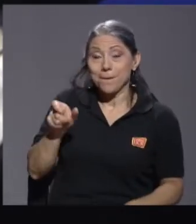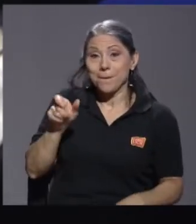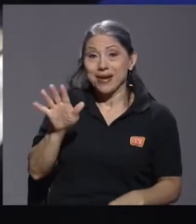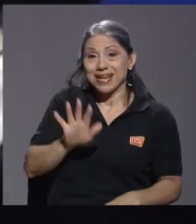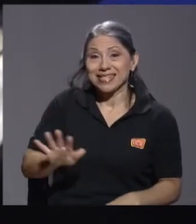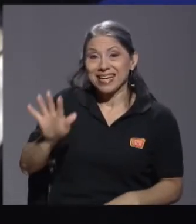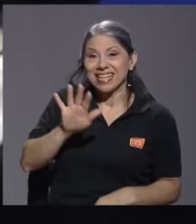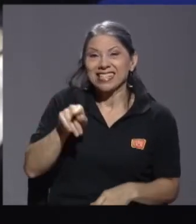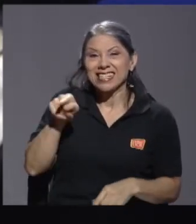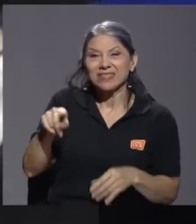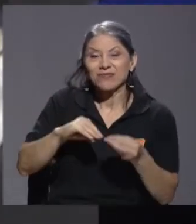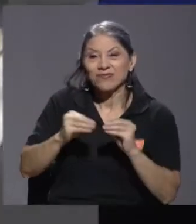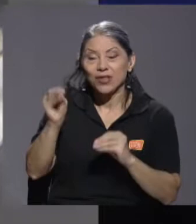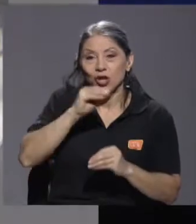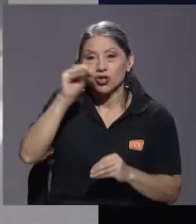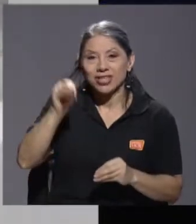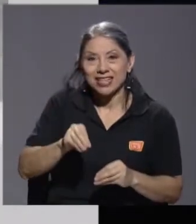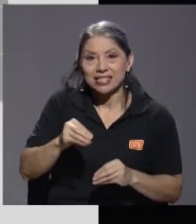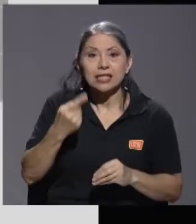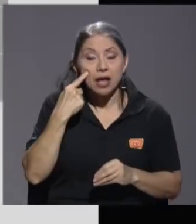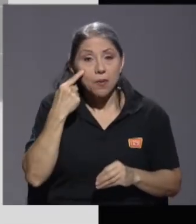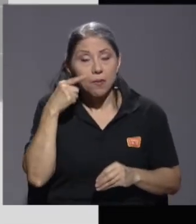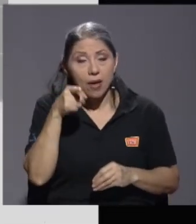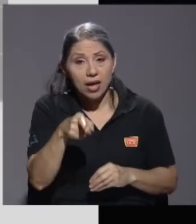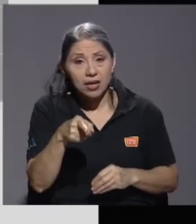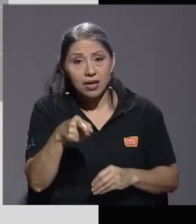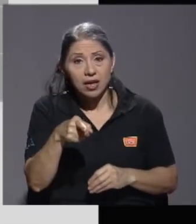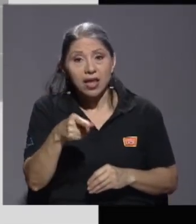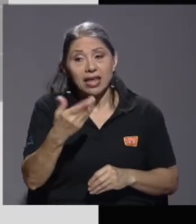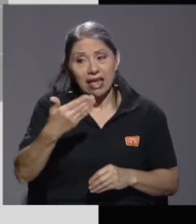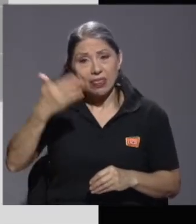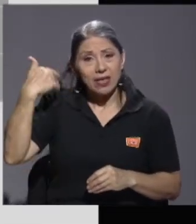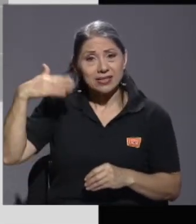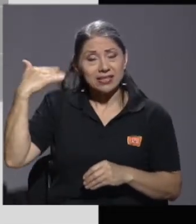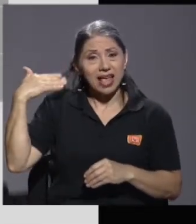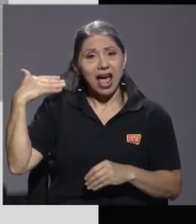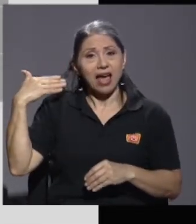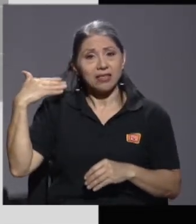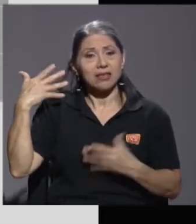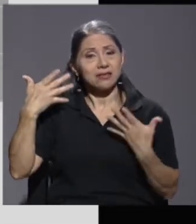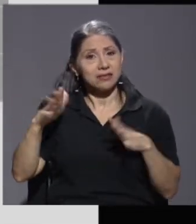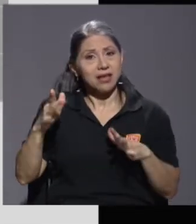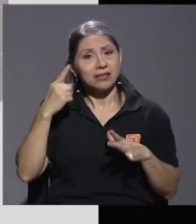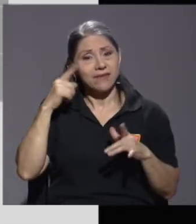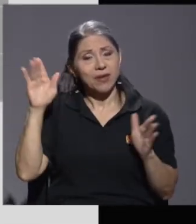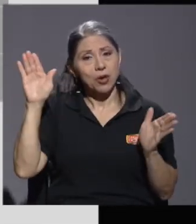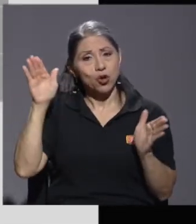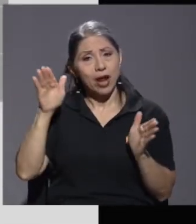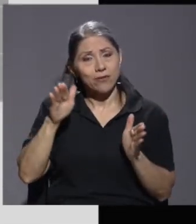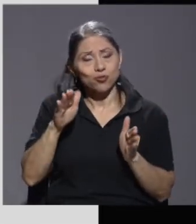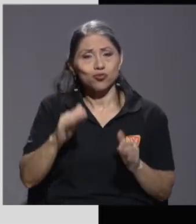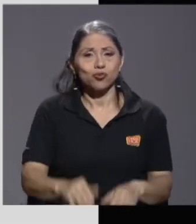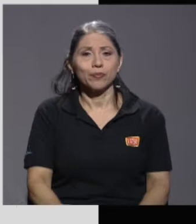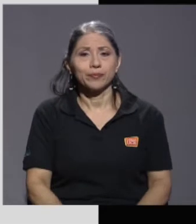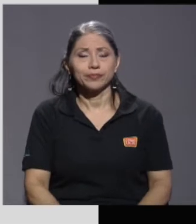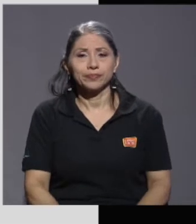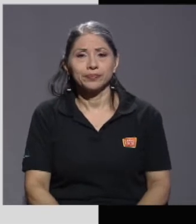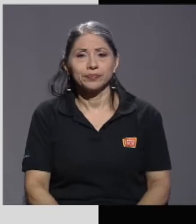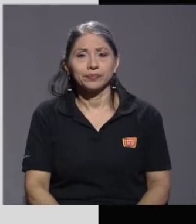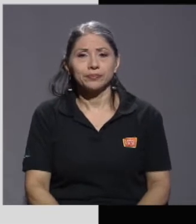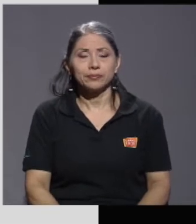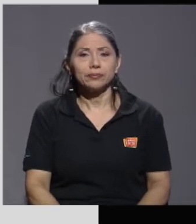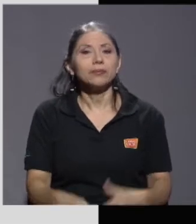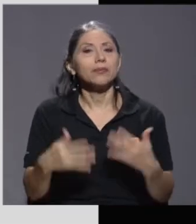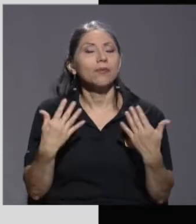los cierres y se ven que, de hecho, la reducción se venía dando desde antes que se diera. Bueno,